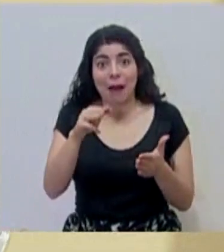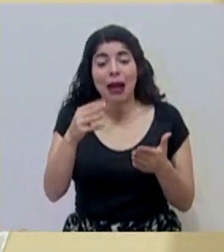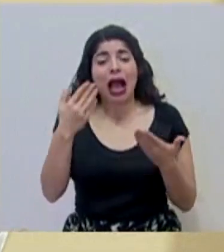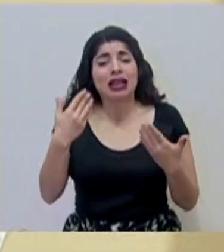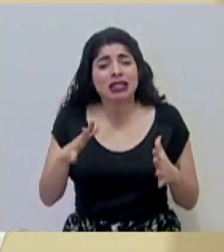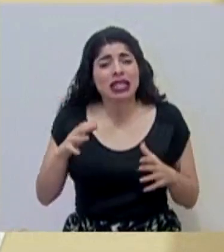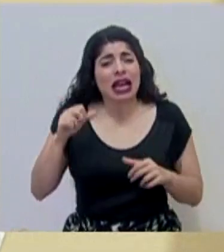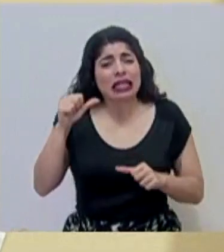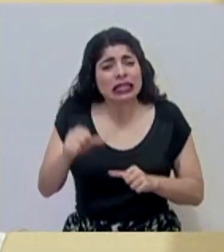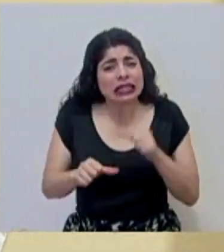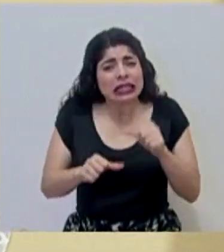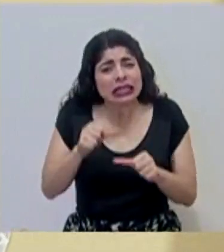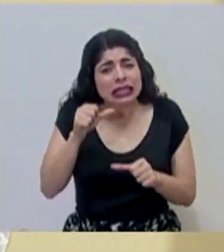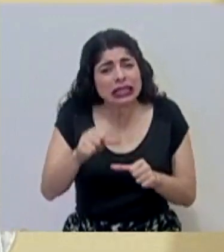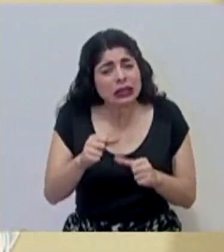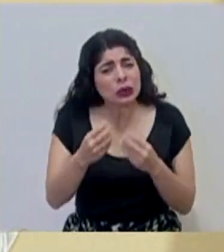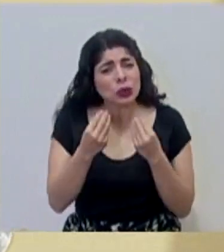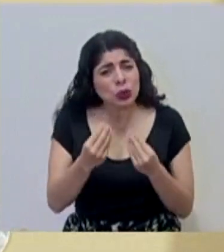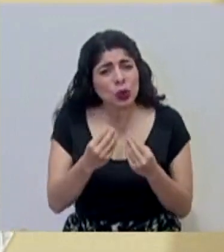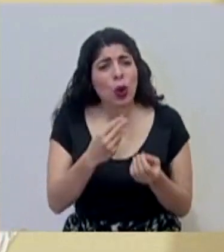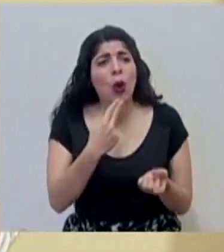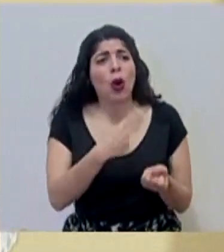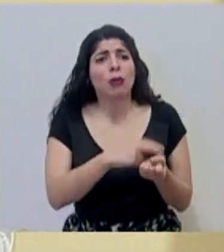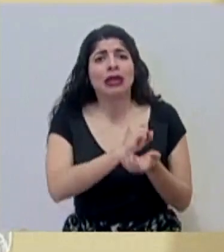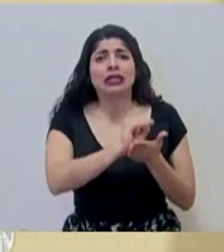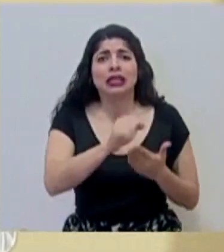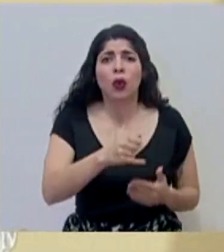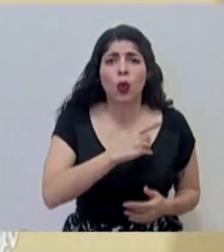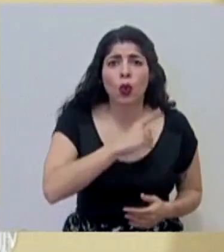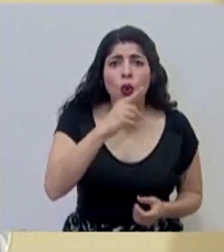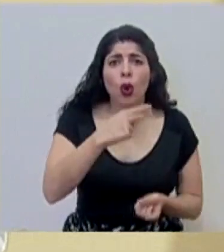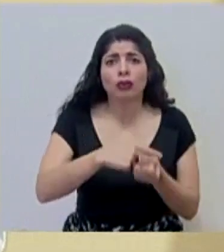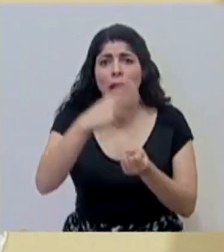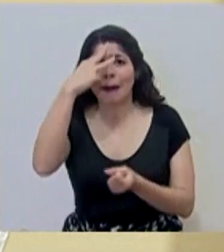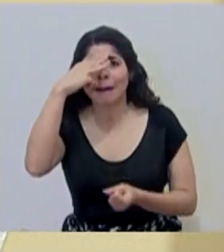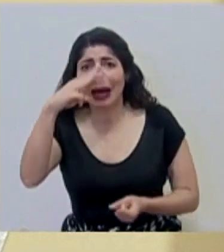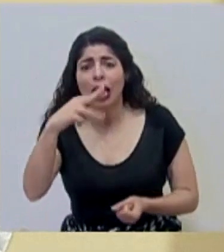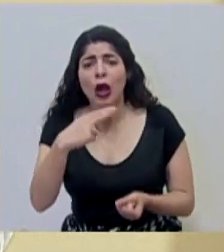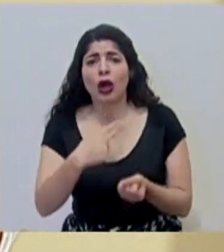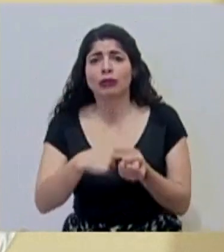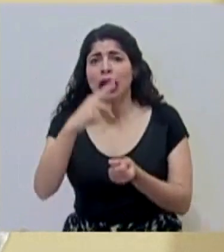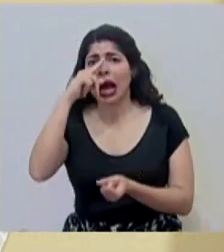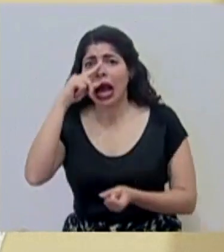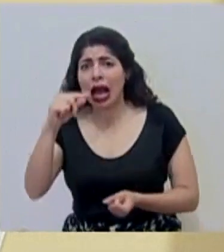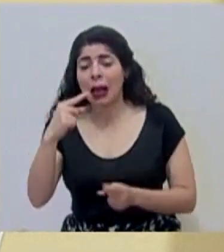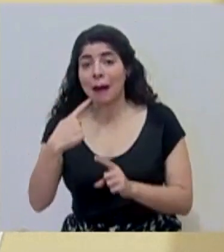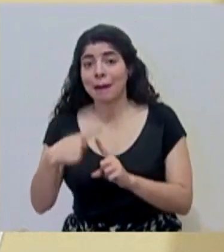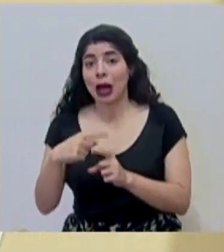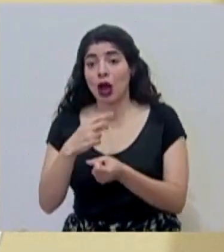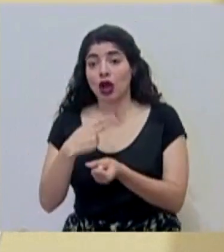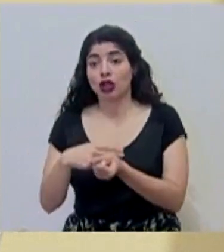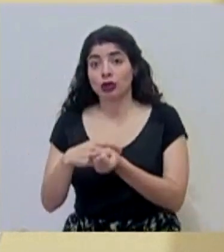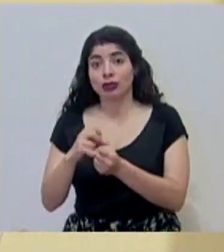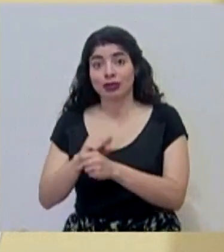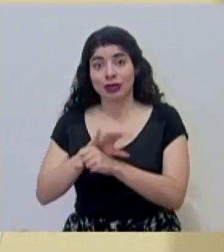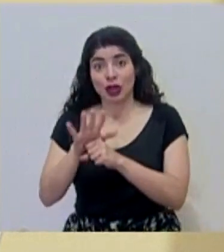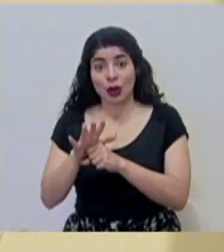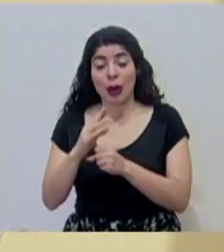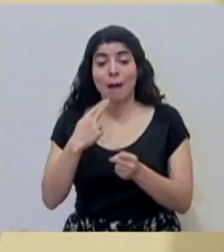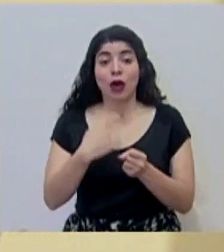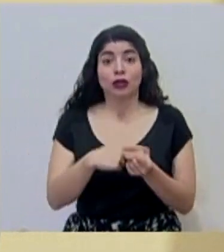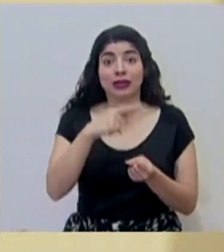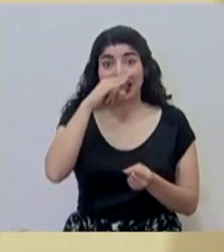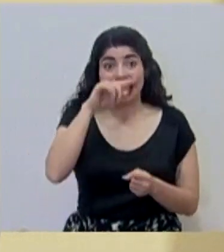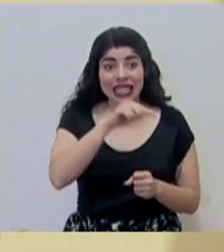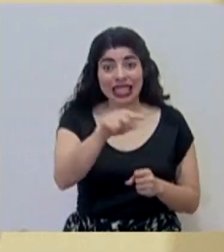múltiples esfuerzos que se han hecho, el hospital San Juan de Dios, el hospital México, el Calderón Guardia y el SEACO y el hospital de